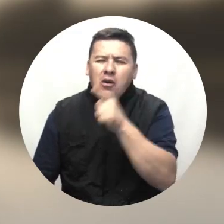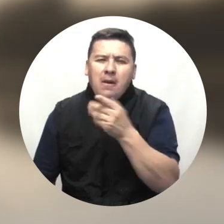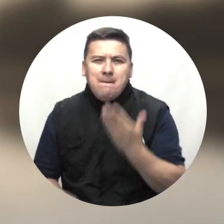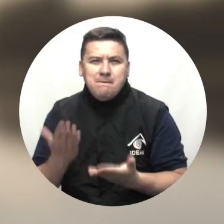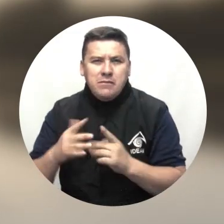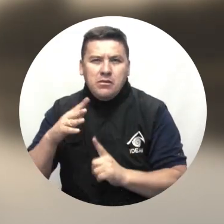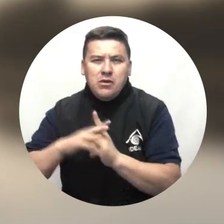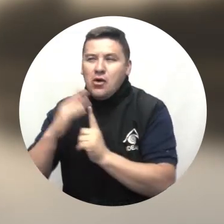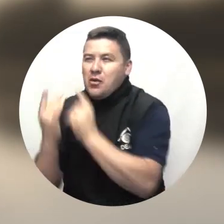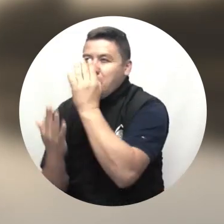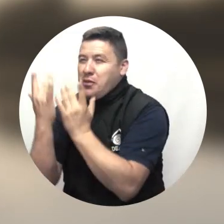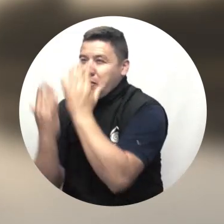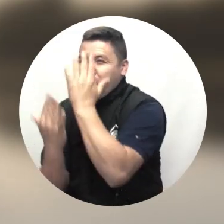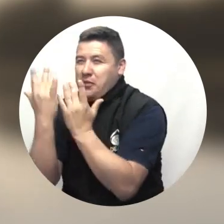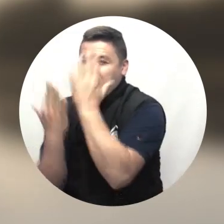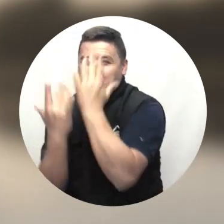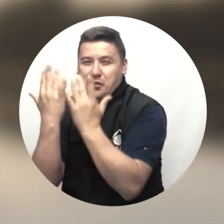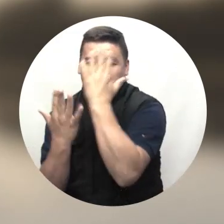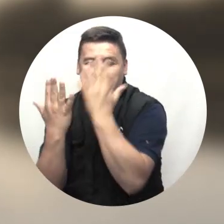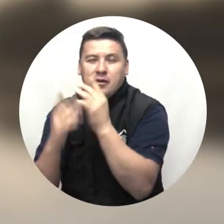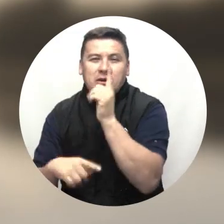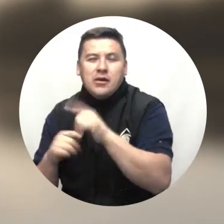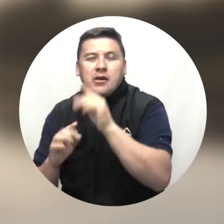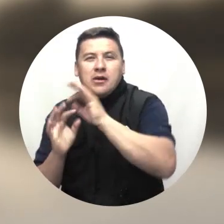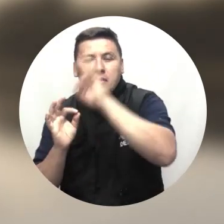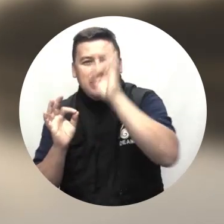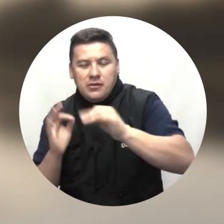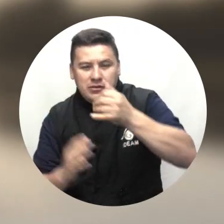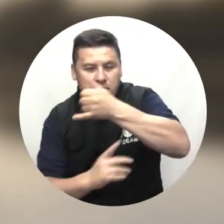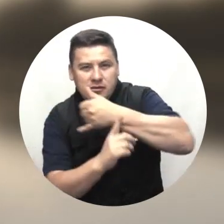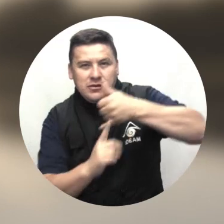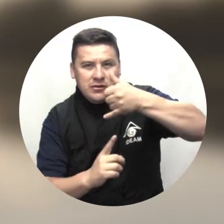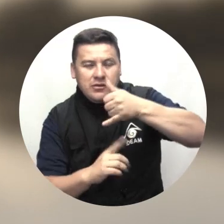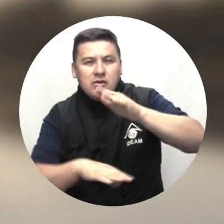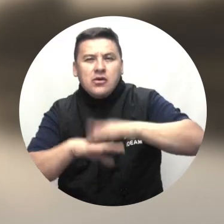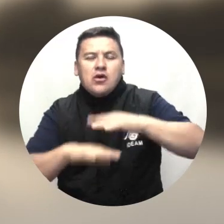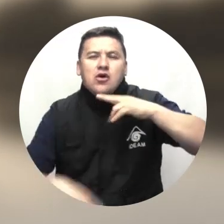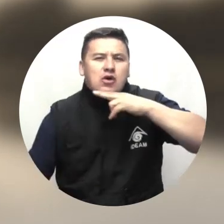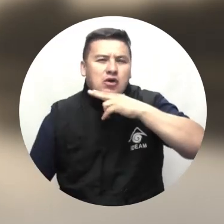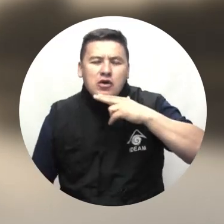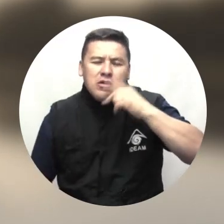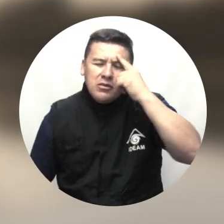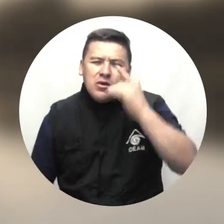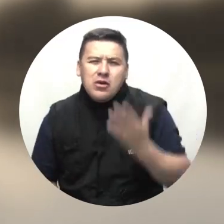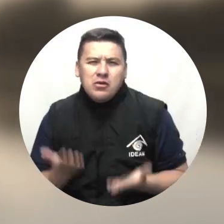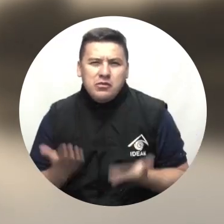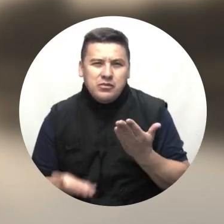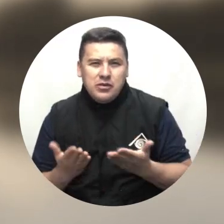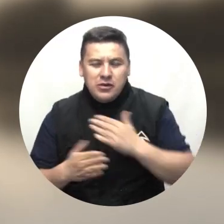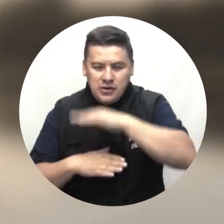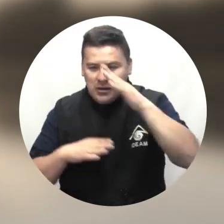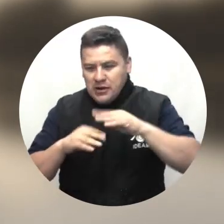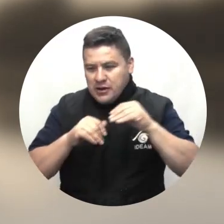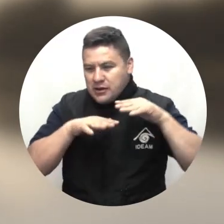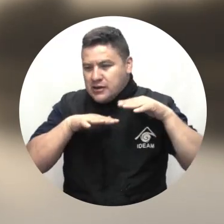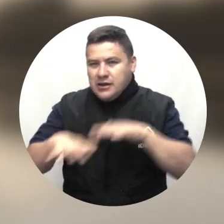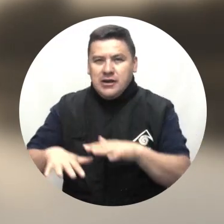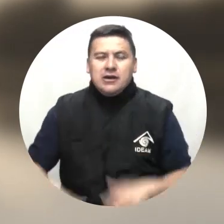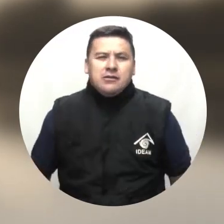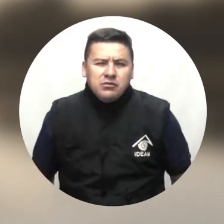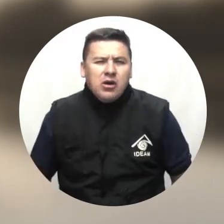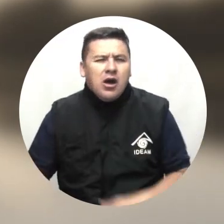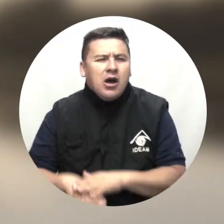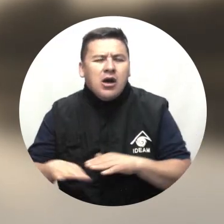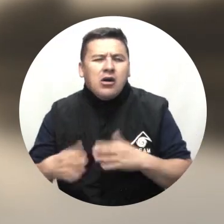moderada de incendios forestales en varios municipios de la región Caribe Alerta roja por alta probabilidad de deslizamientos de